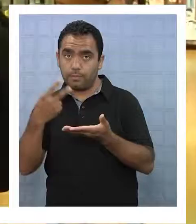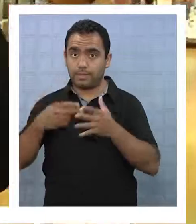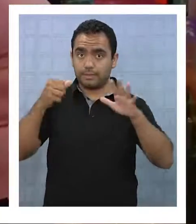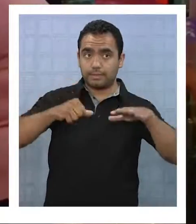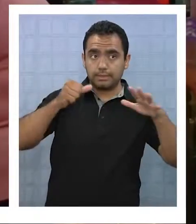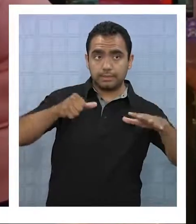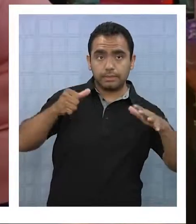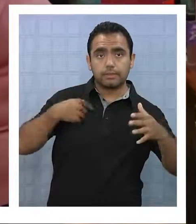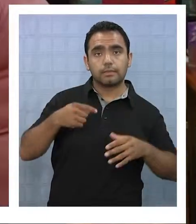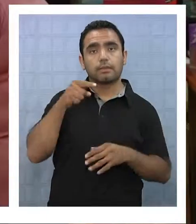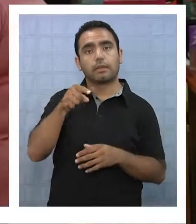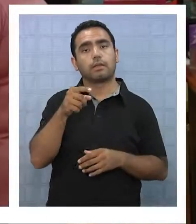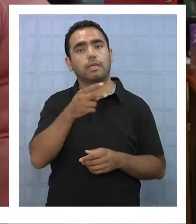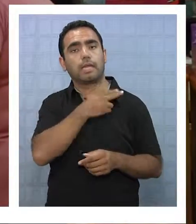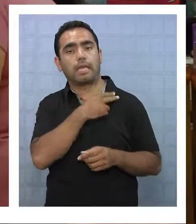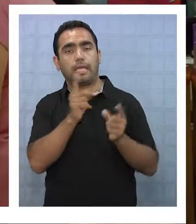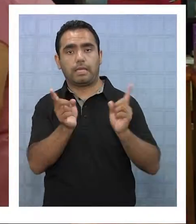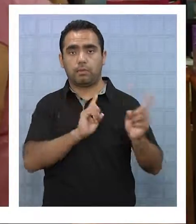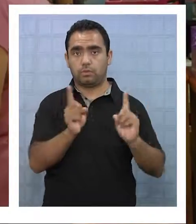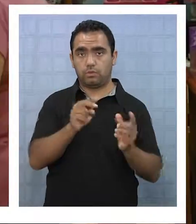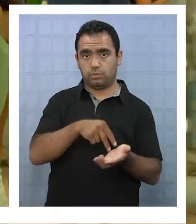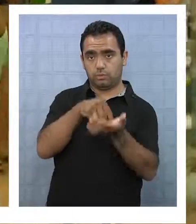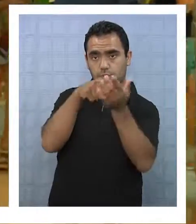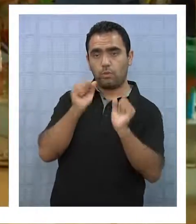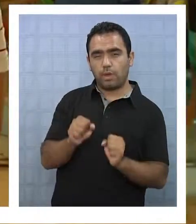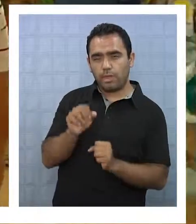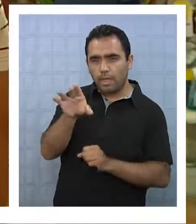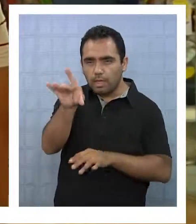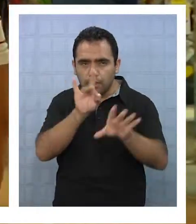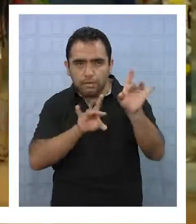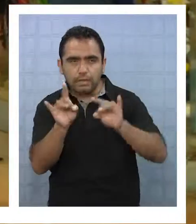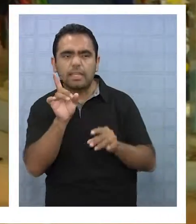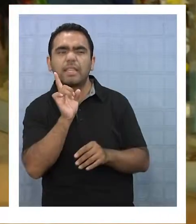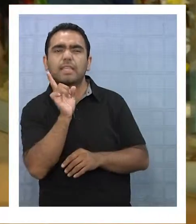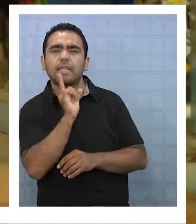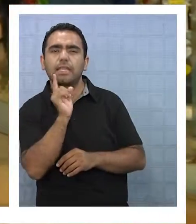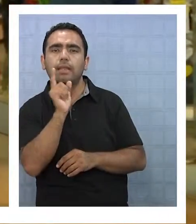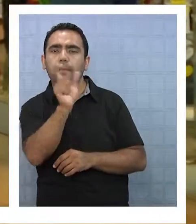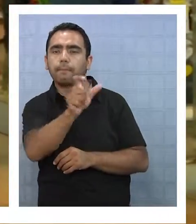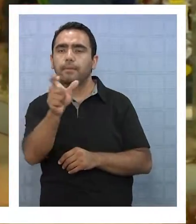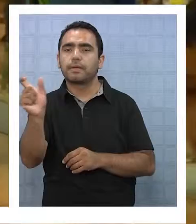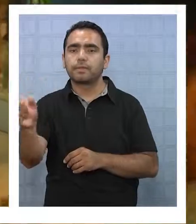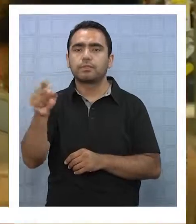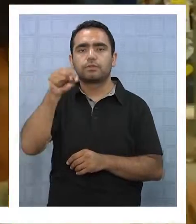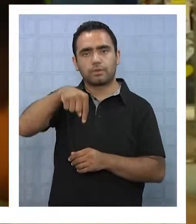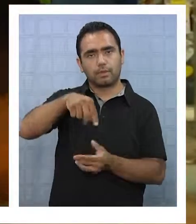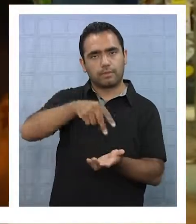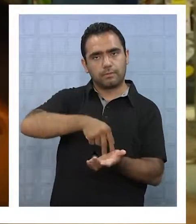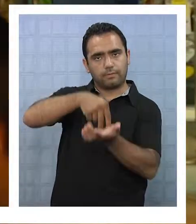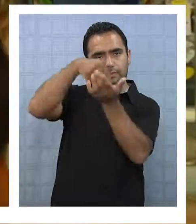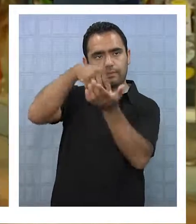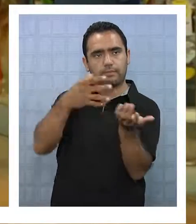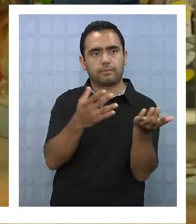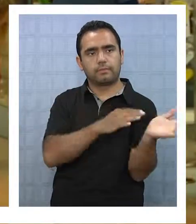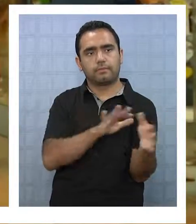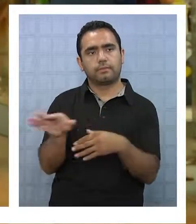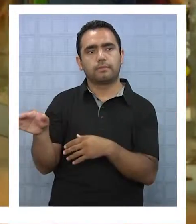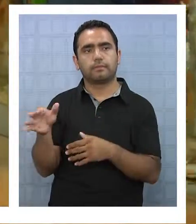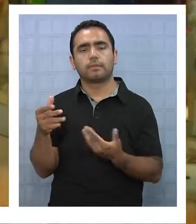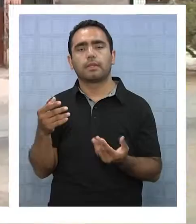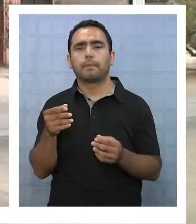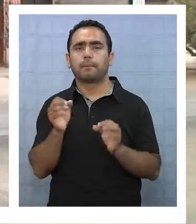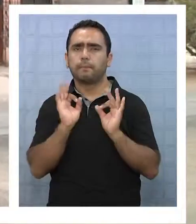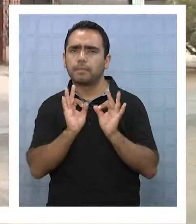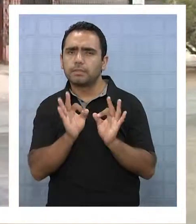ejecutivo de Sofri puede identificar qué tipo de visitantes llegan al centro comercial más grande del norte de Chile. Bueno, principalmente